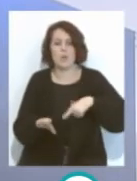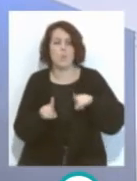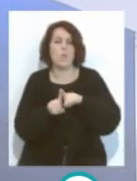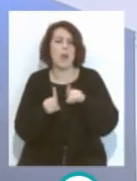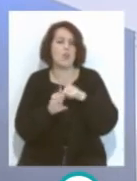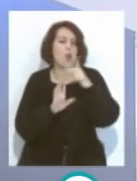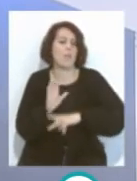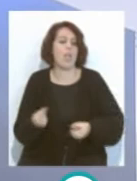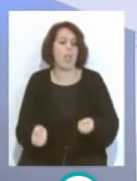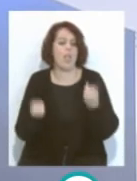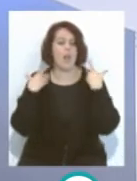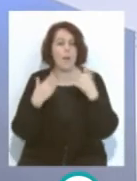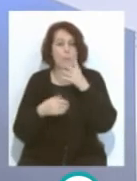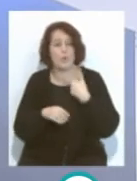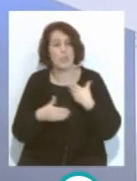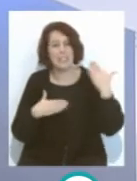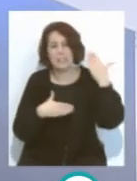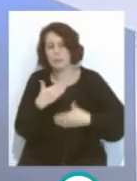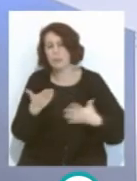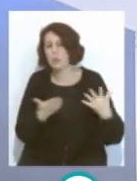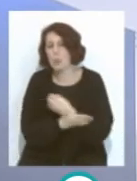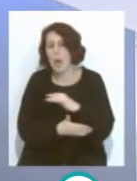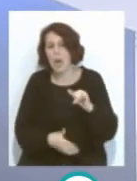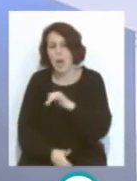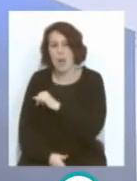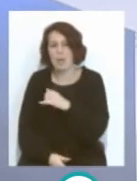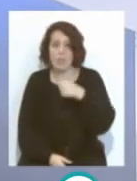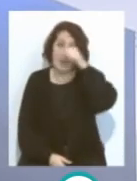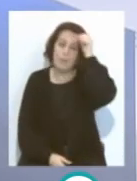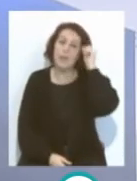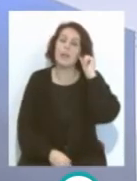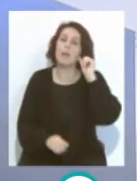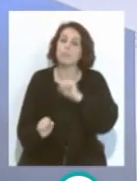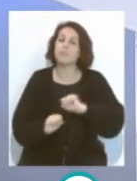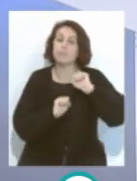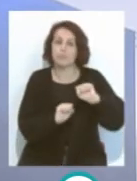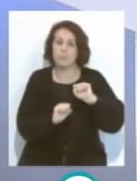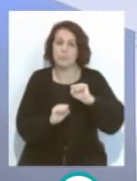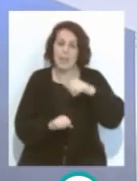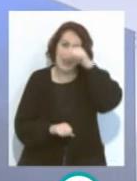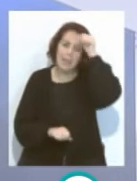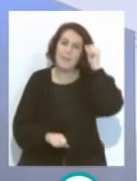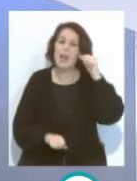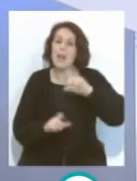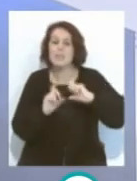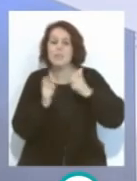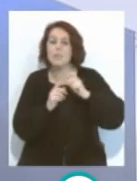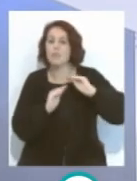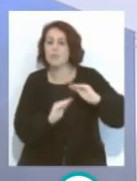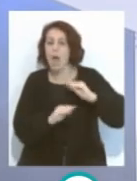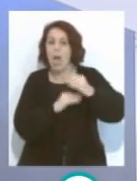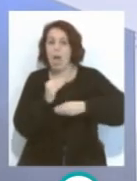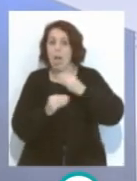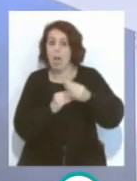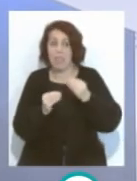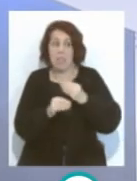porque todo tiene un límite Álvaro Cervera es defensivo los equipos de Álvaro Cervera hacen